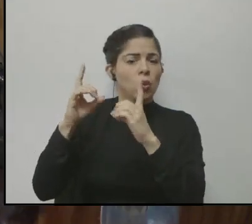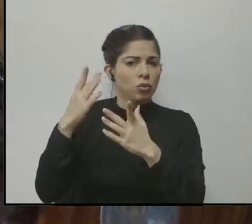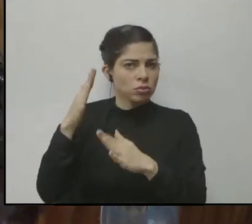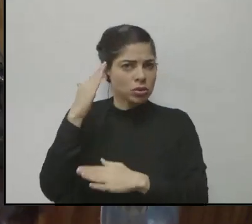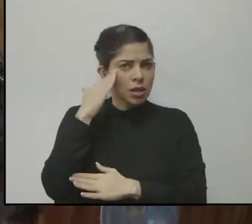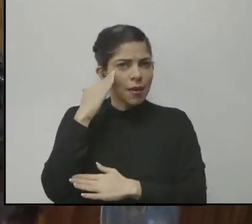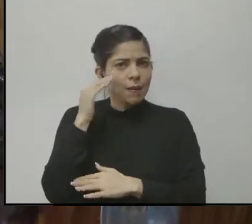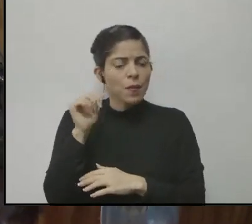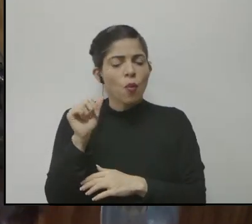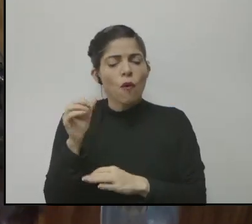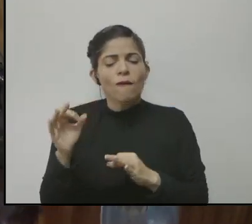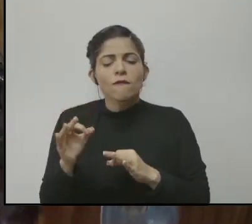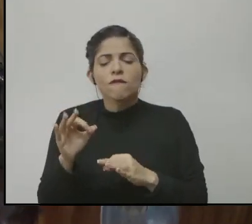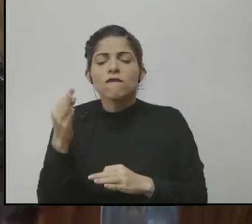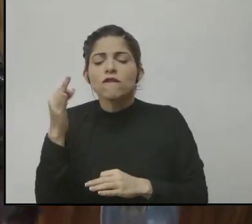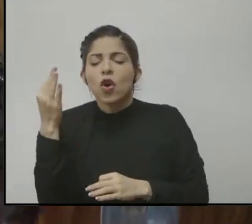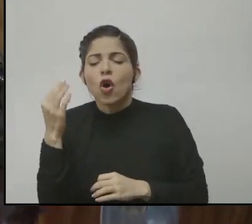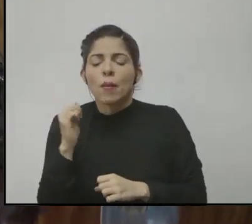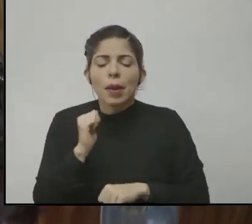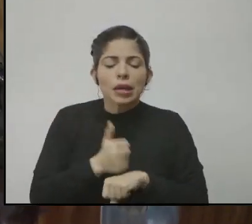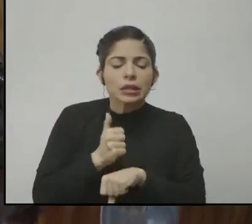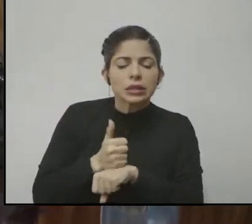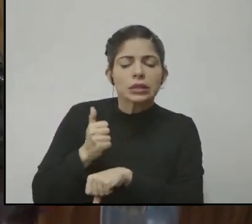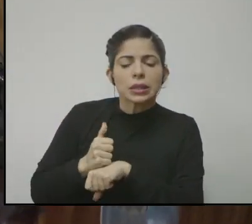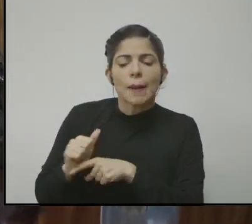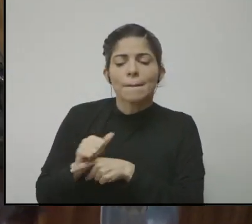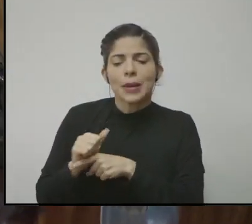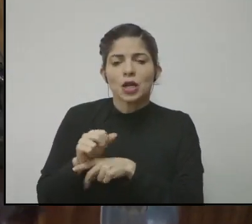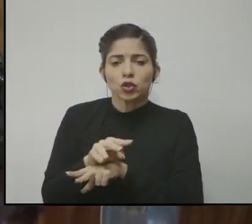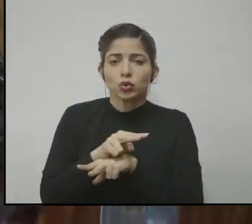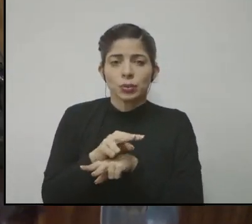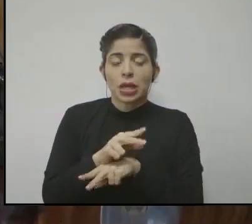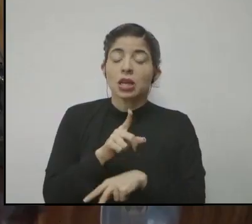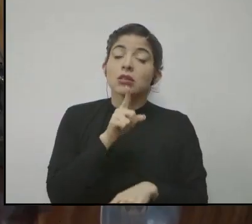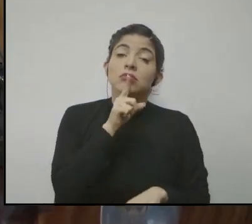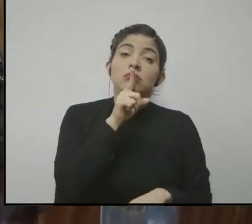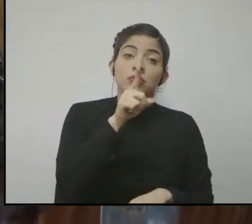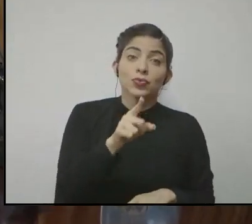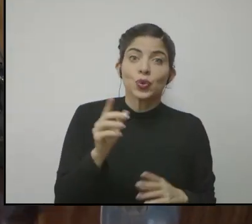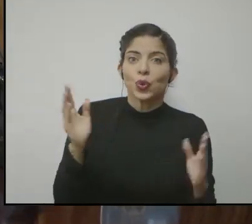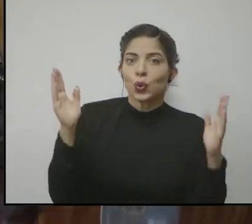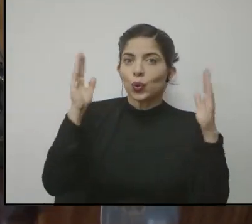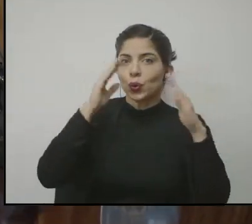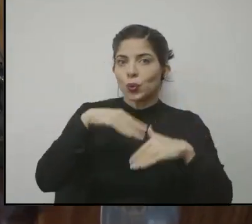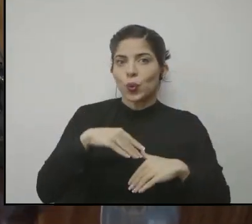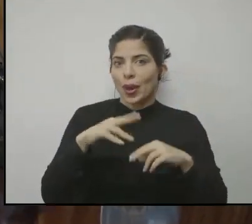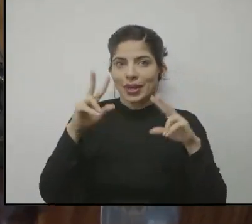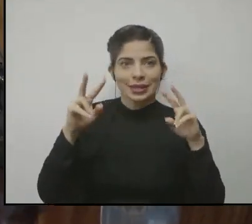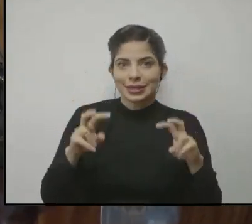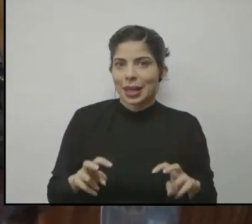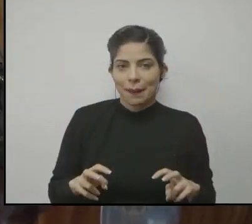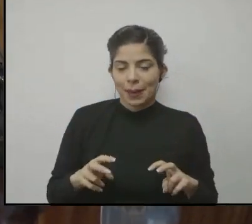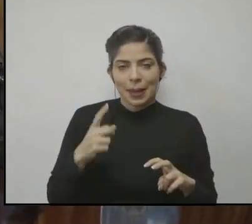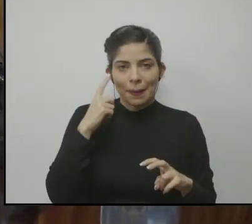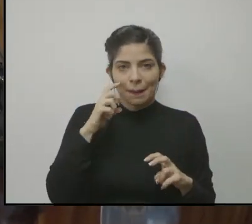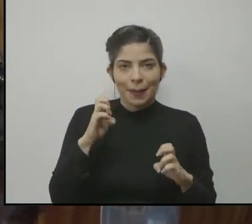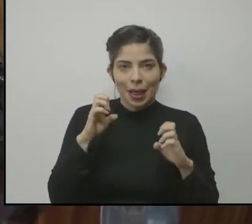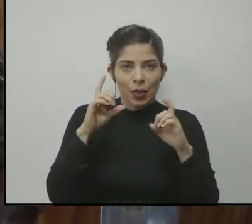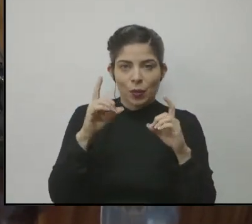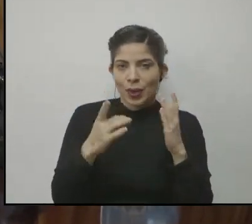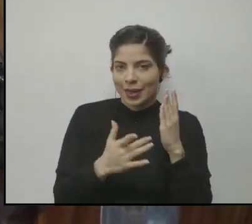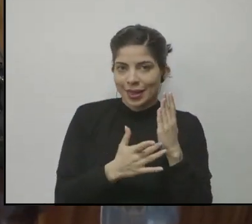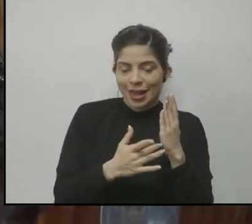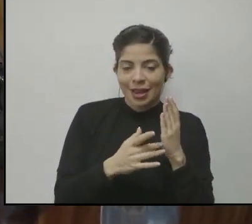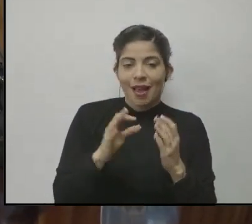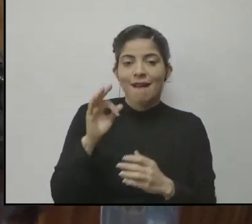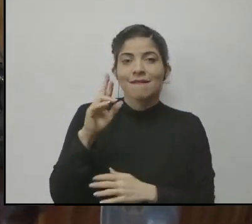diferentes formas en que se van a hacer estas prácticas supervisadas. Si bien es cierto, no hay exámenes para la educación técnica ni